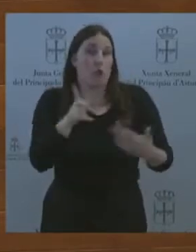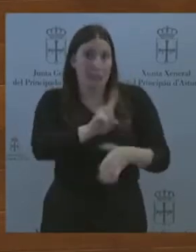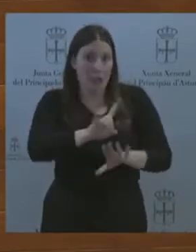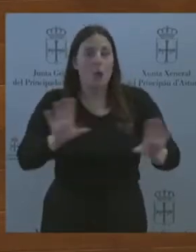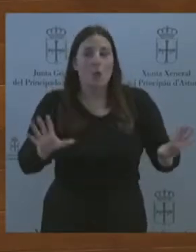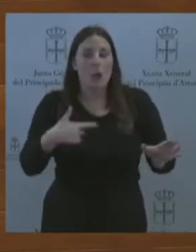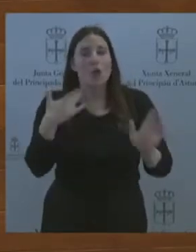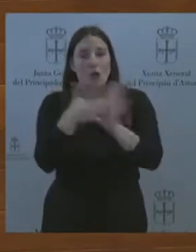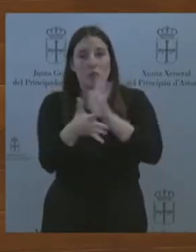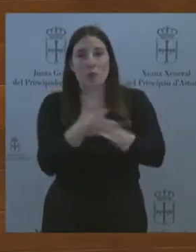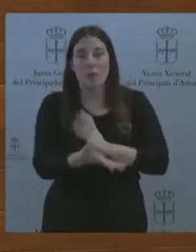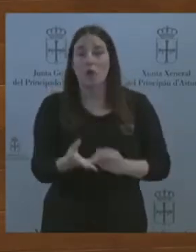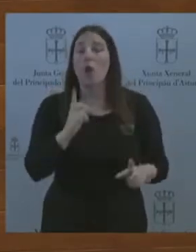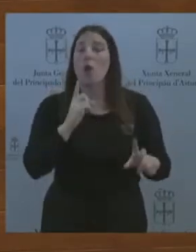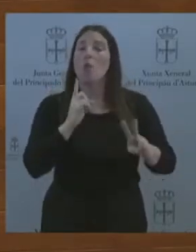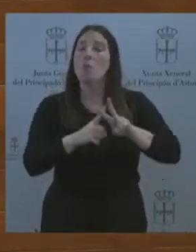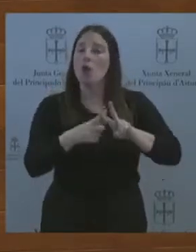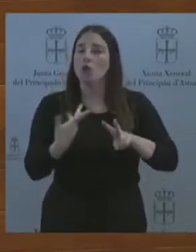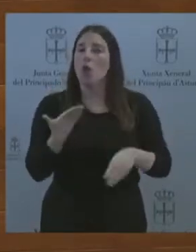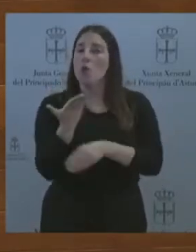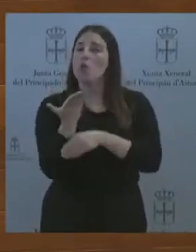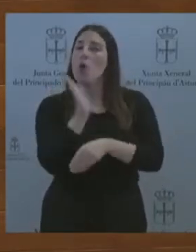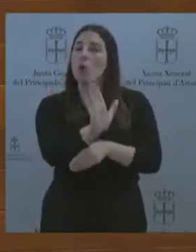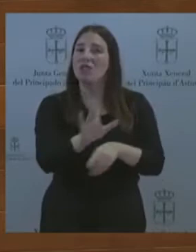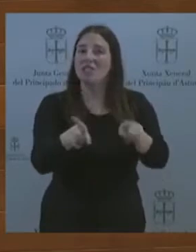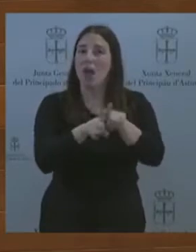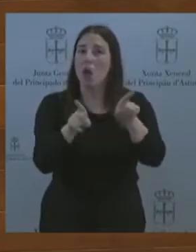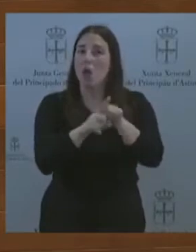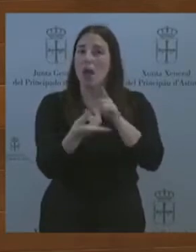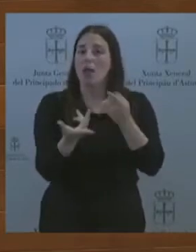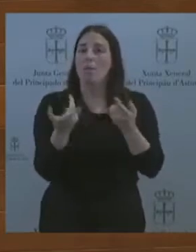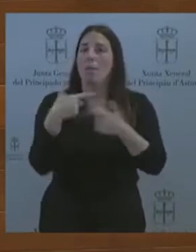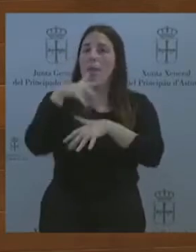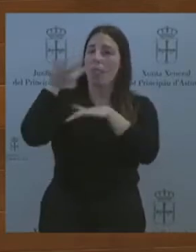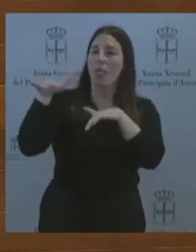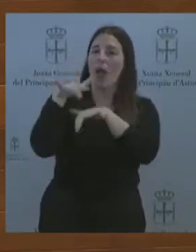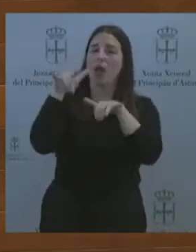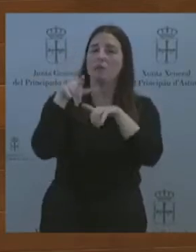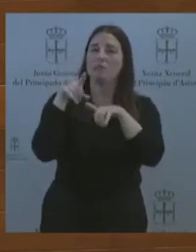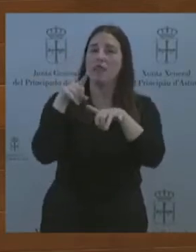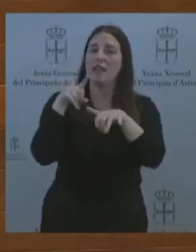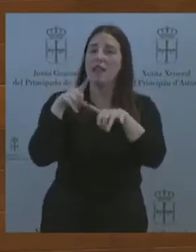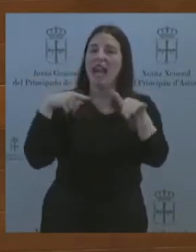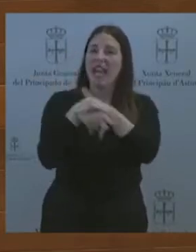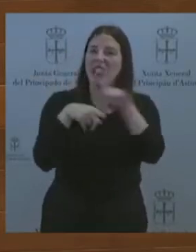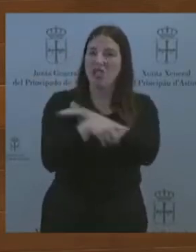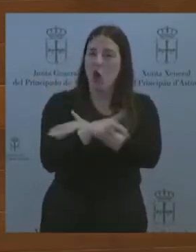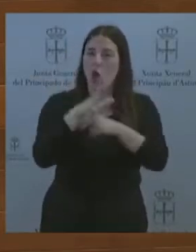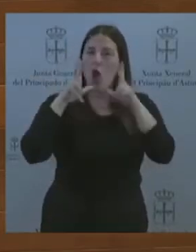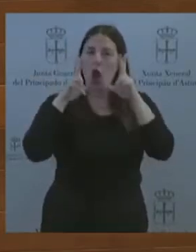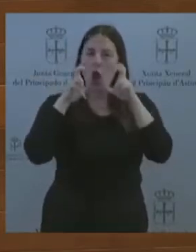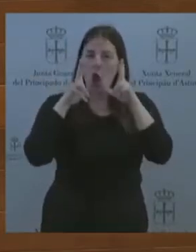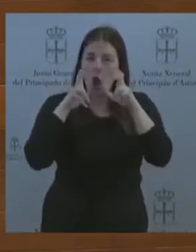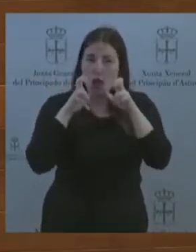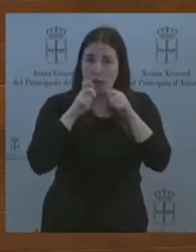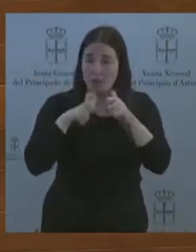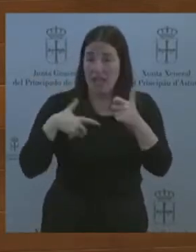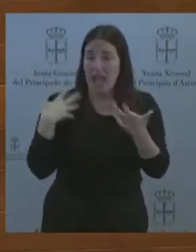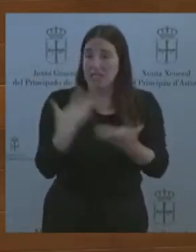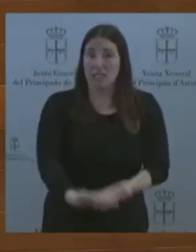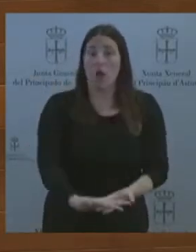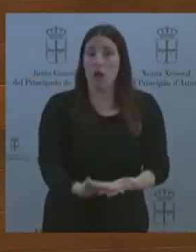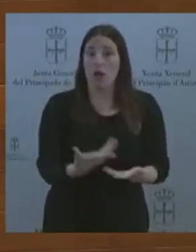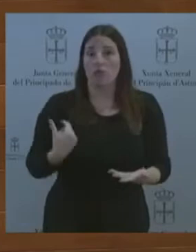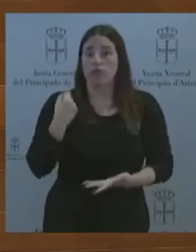deliberada la nefasta gestión de los últimos años al que nos ha condenado el Gobierno socialista. Aunque pretendan hacernos creer otra cosa, la